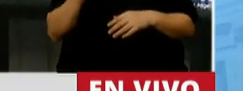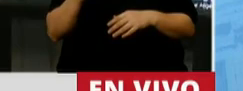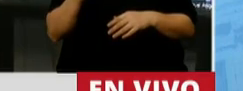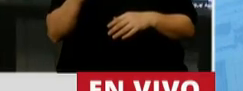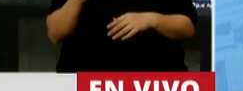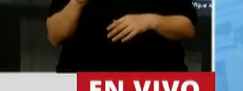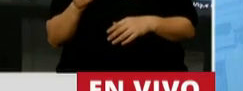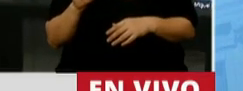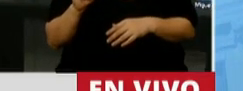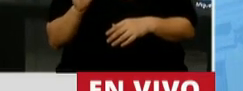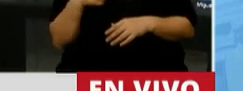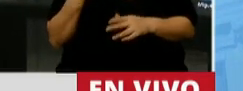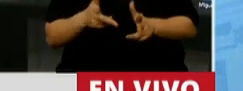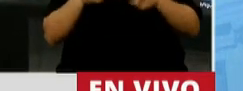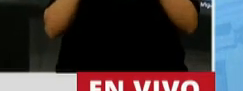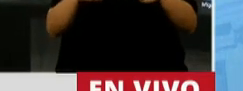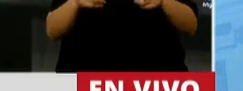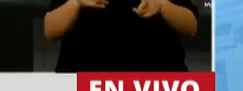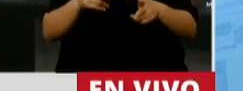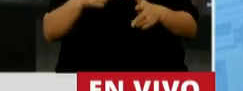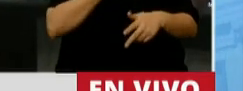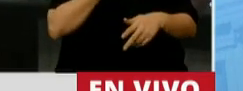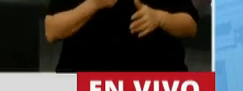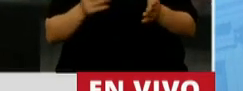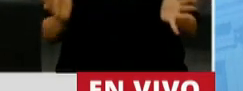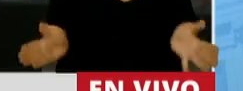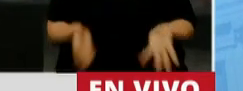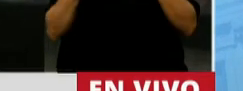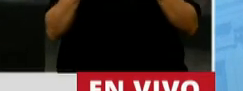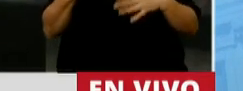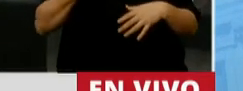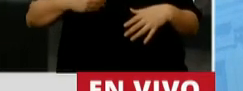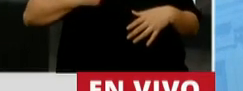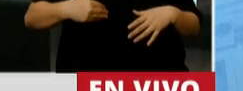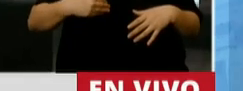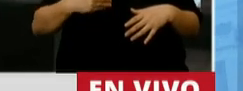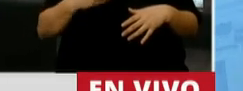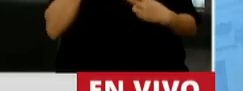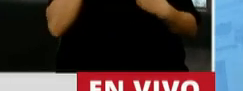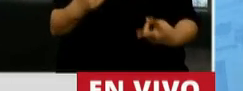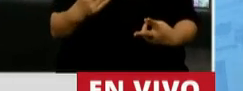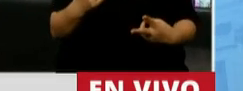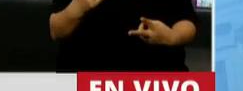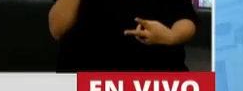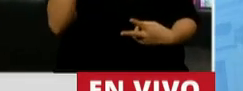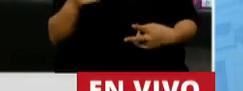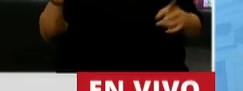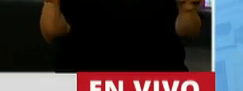Cuando decimos poner de pie a la Argentina, reconocemos que estamos complicados,